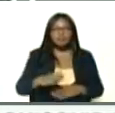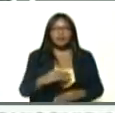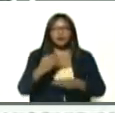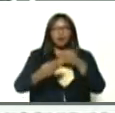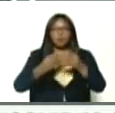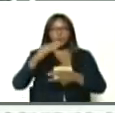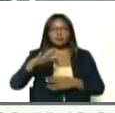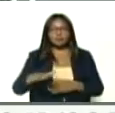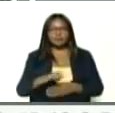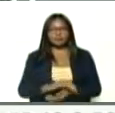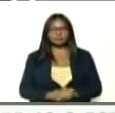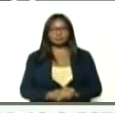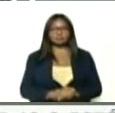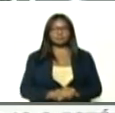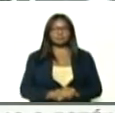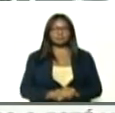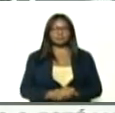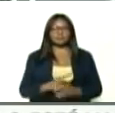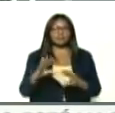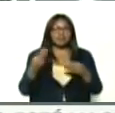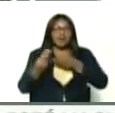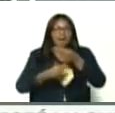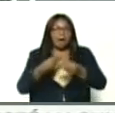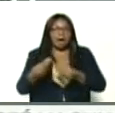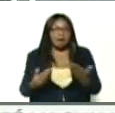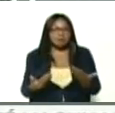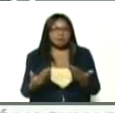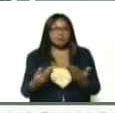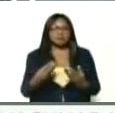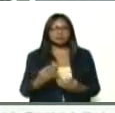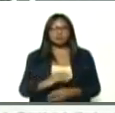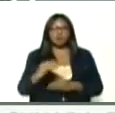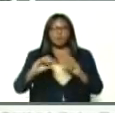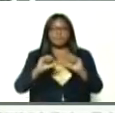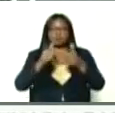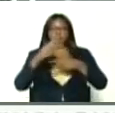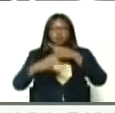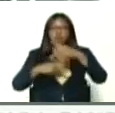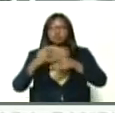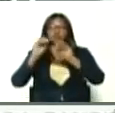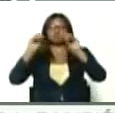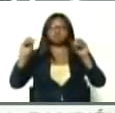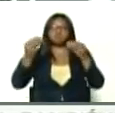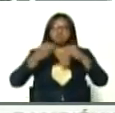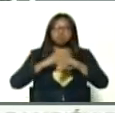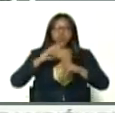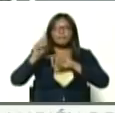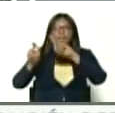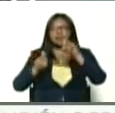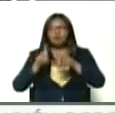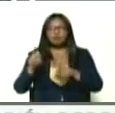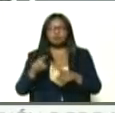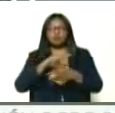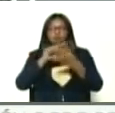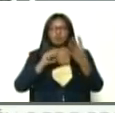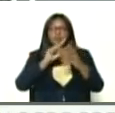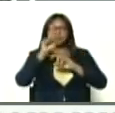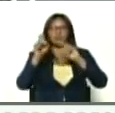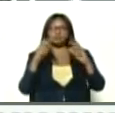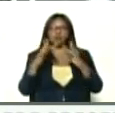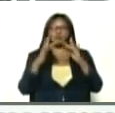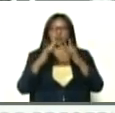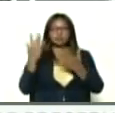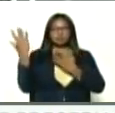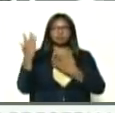estás, qué han hecho, y cómo arrancó, el proceso, consulta, cuatro en uno, adelante, Luis